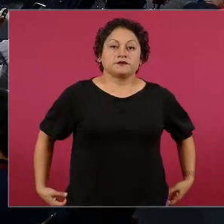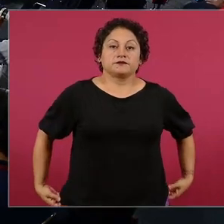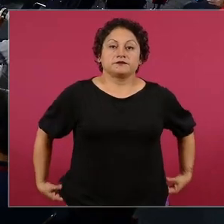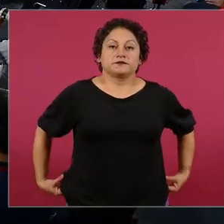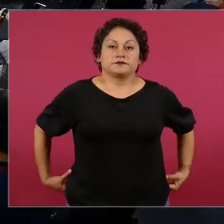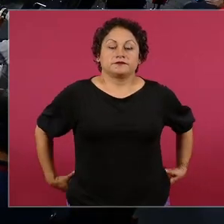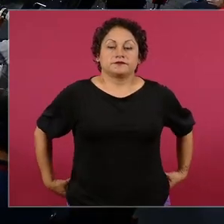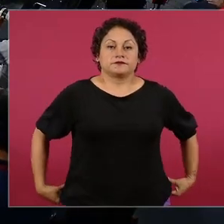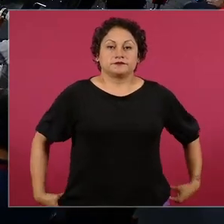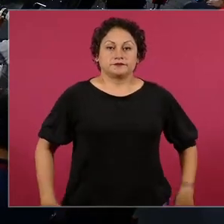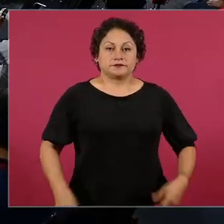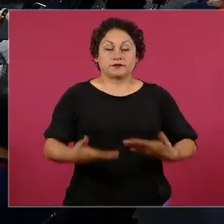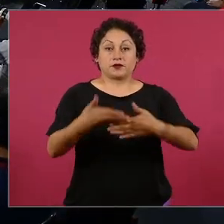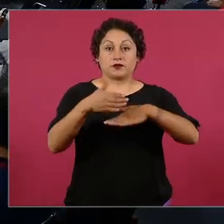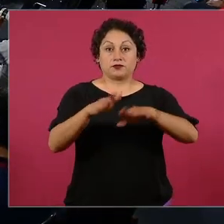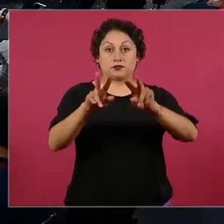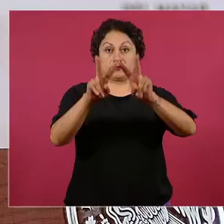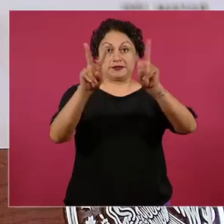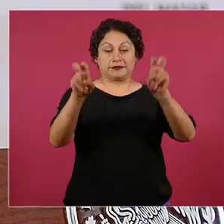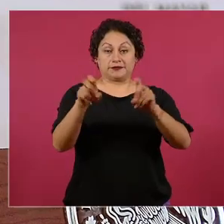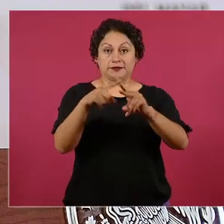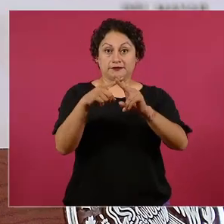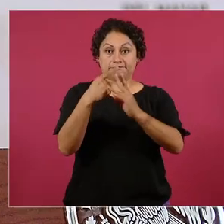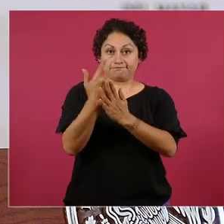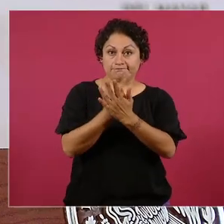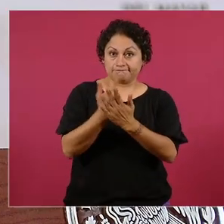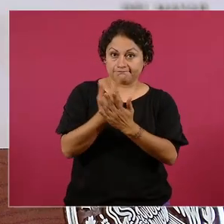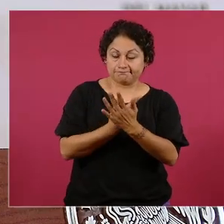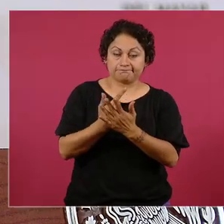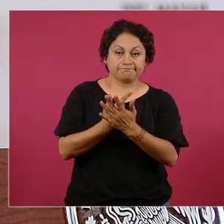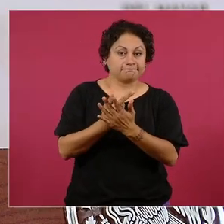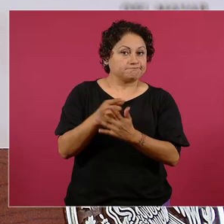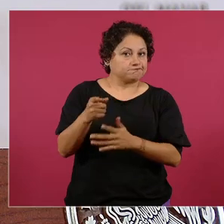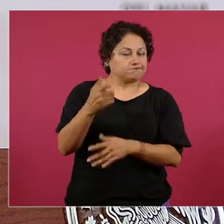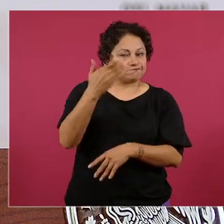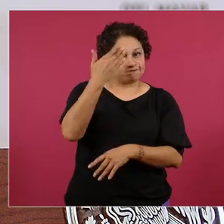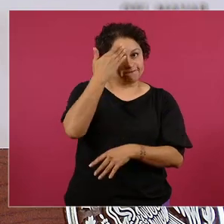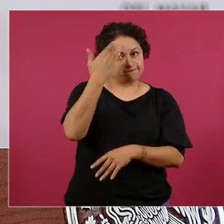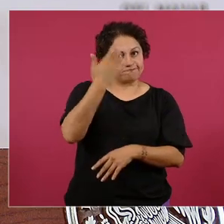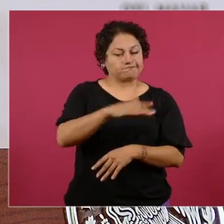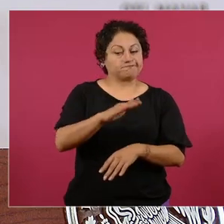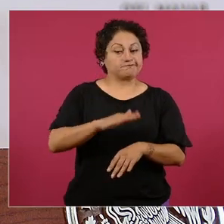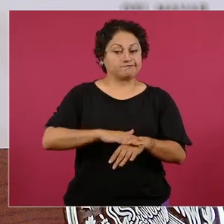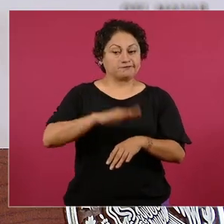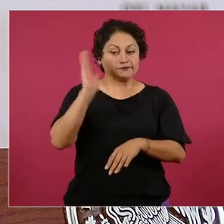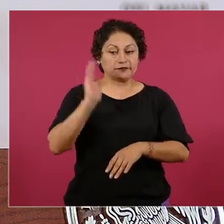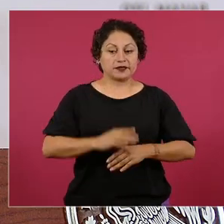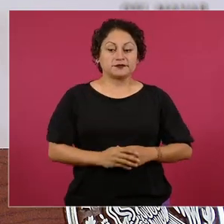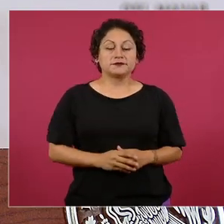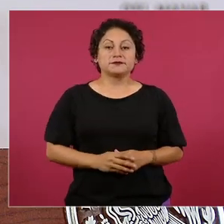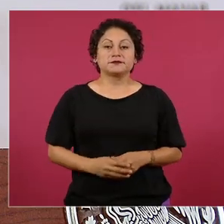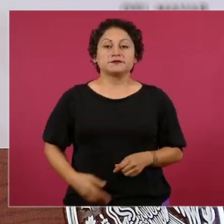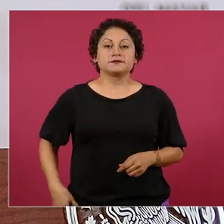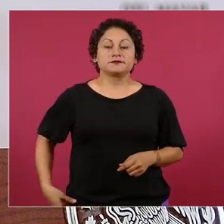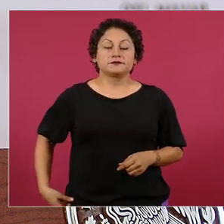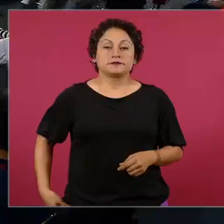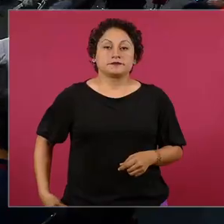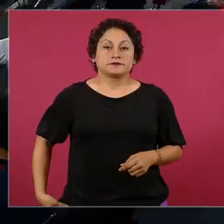económicos y financieros. Y además tienes